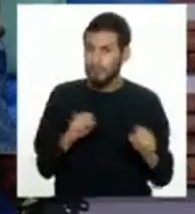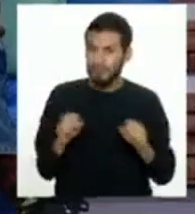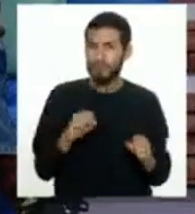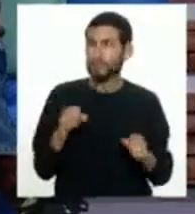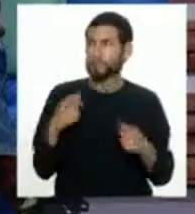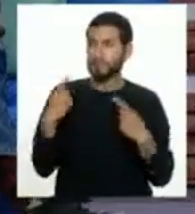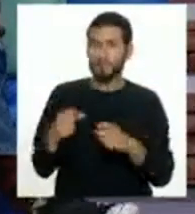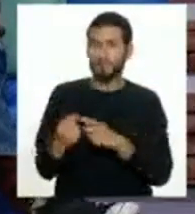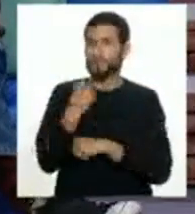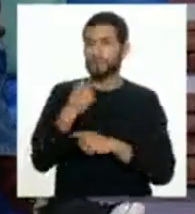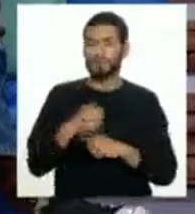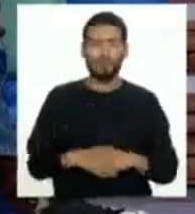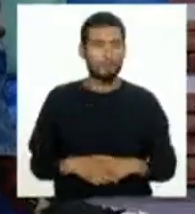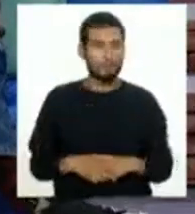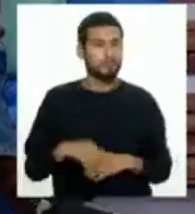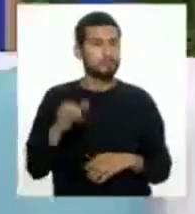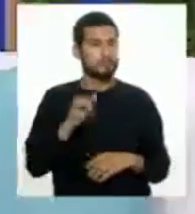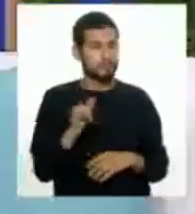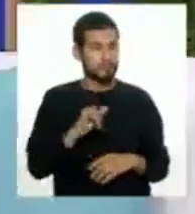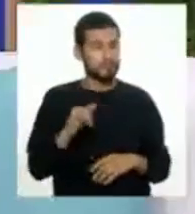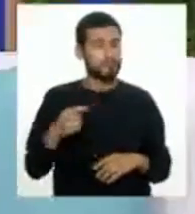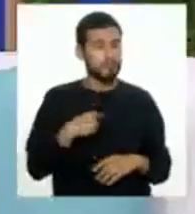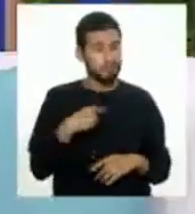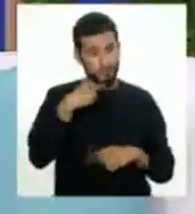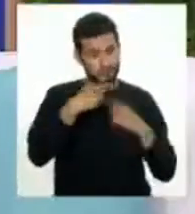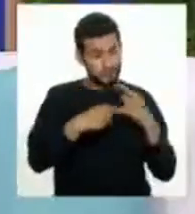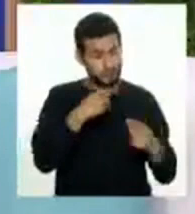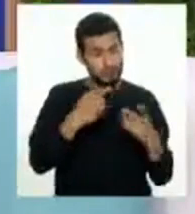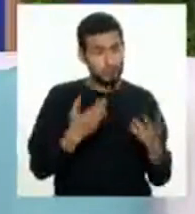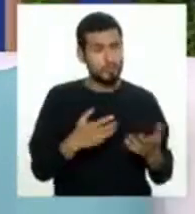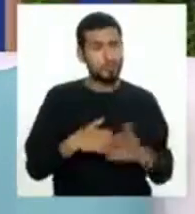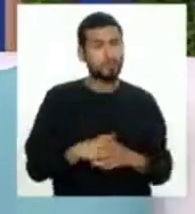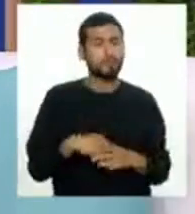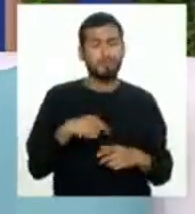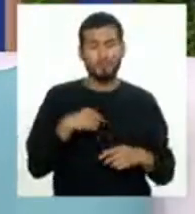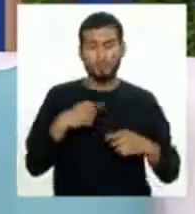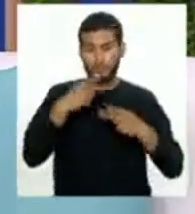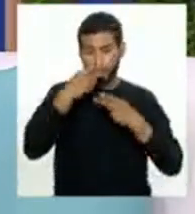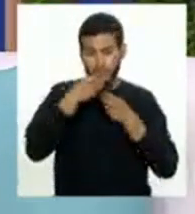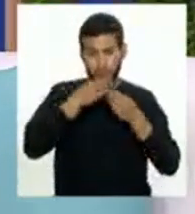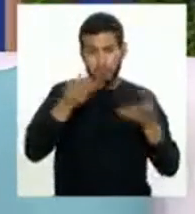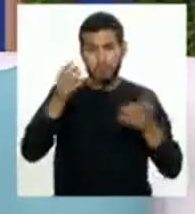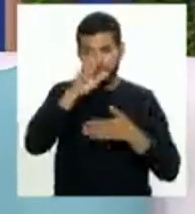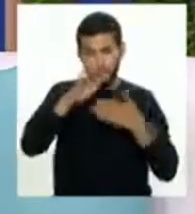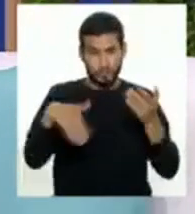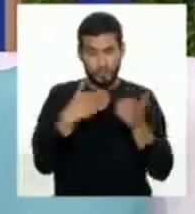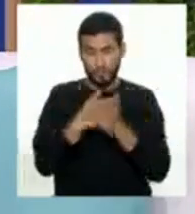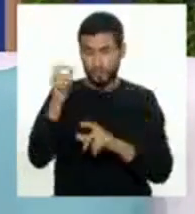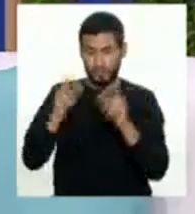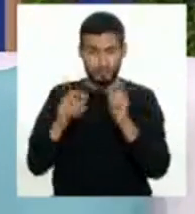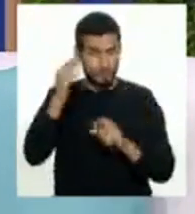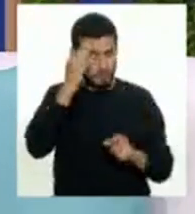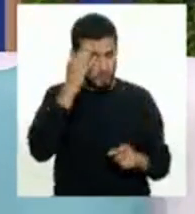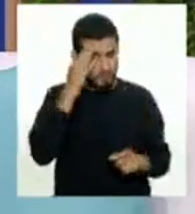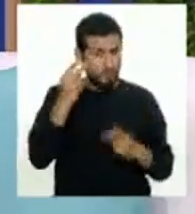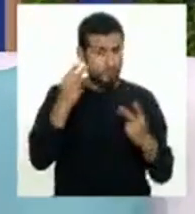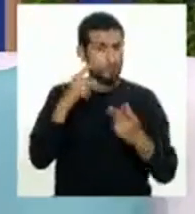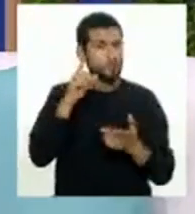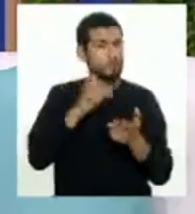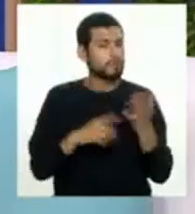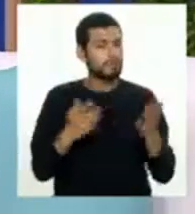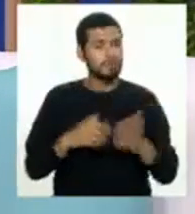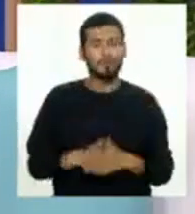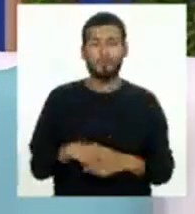o un sismo muy fuerte. Algo que también quisiera mencionar, ¿no? Y dar a conocer también a todo el público que lo sigue es que